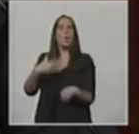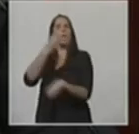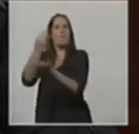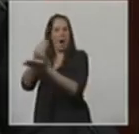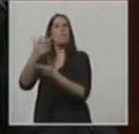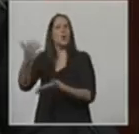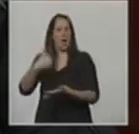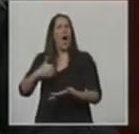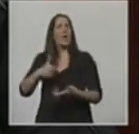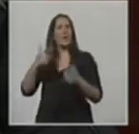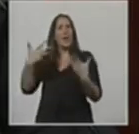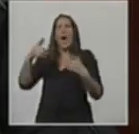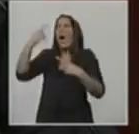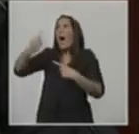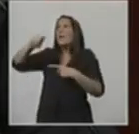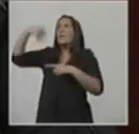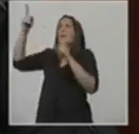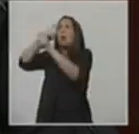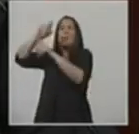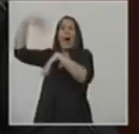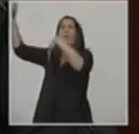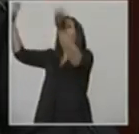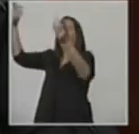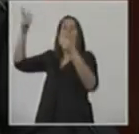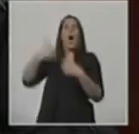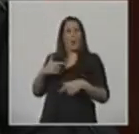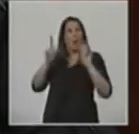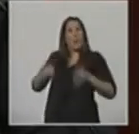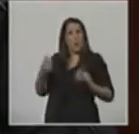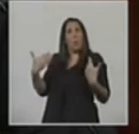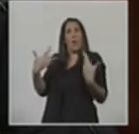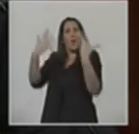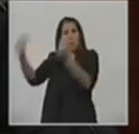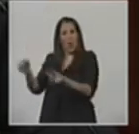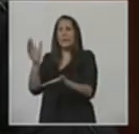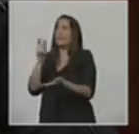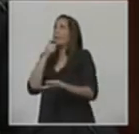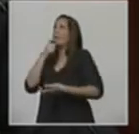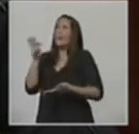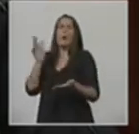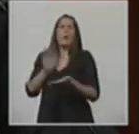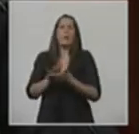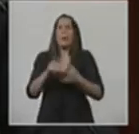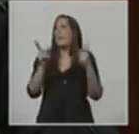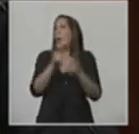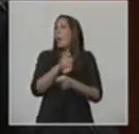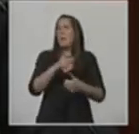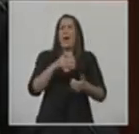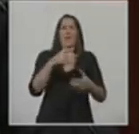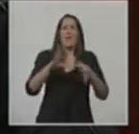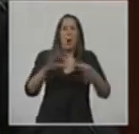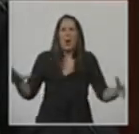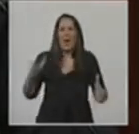la solución de cuestiones globales. Como la agenda de pobreza y la distribución del ingreso. La democracia y la derechos humanos.